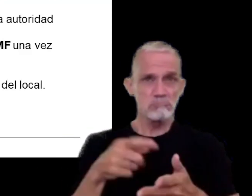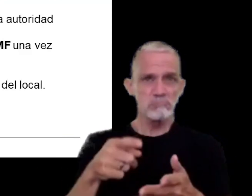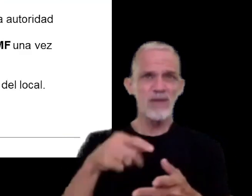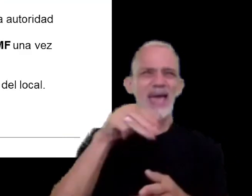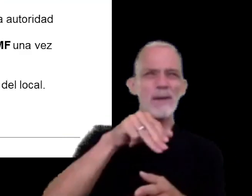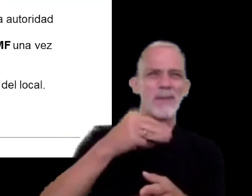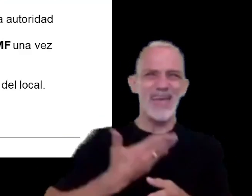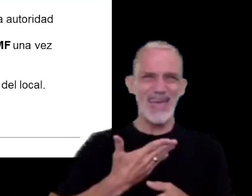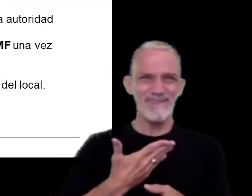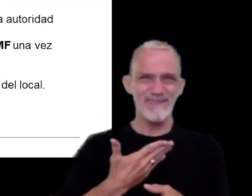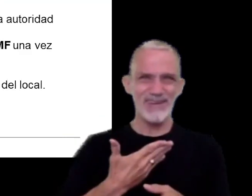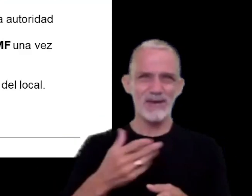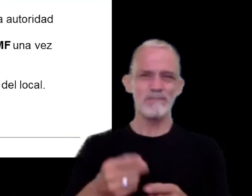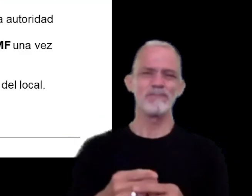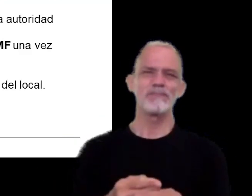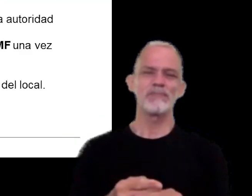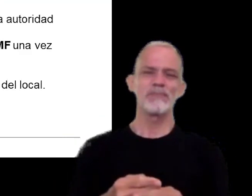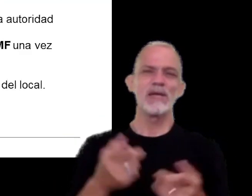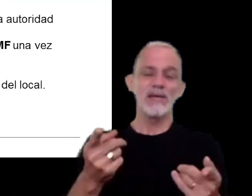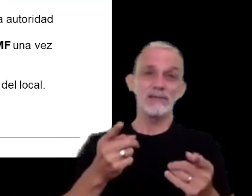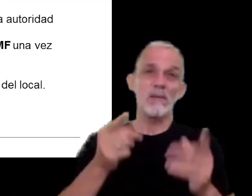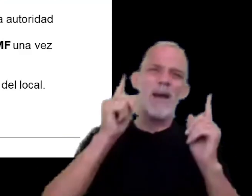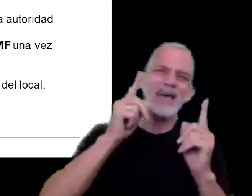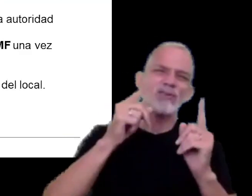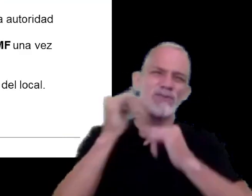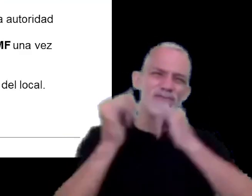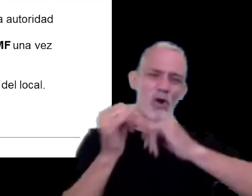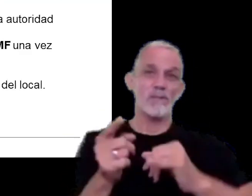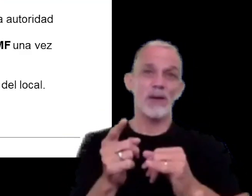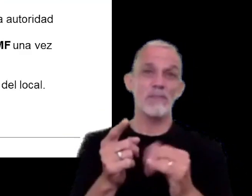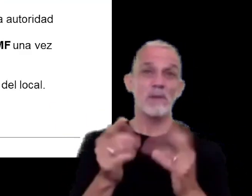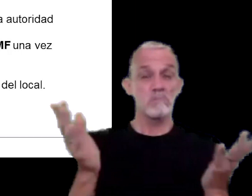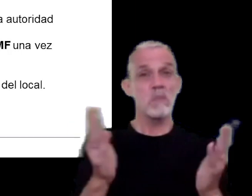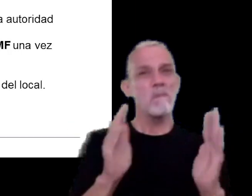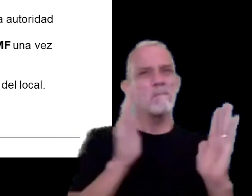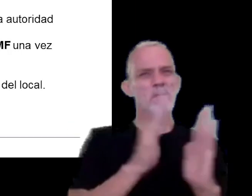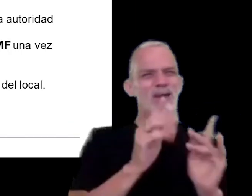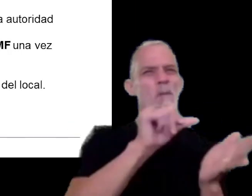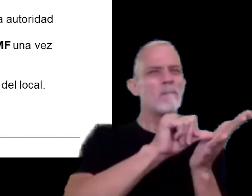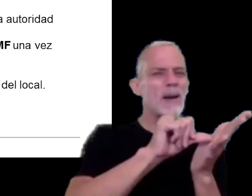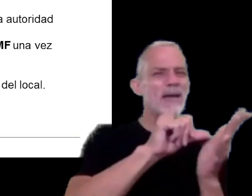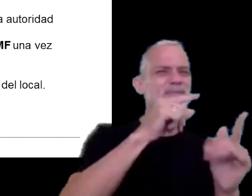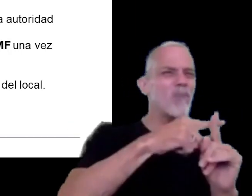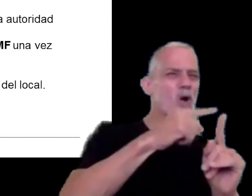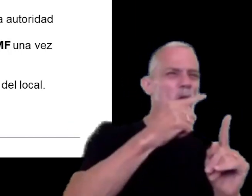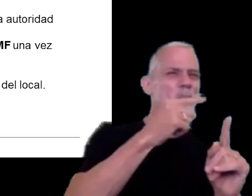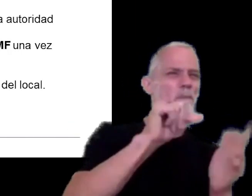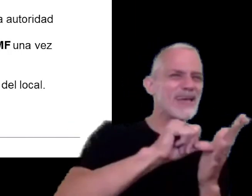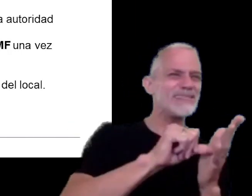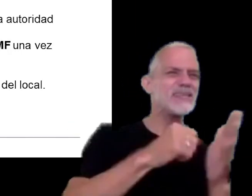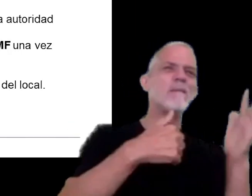documento dentro de su marco normativo un poco menos que el informe país por país que son más de 100